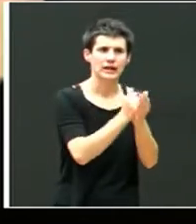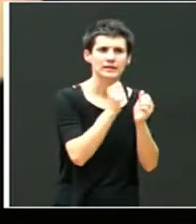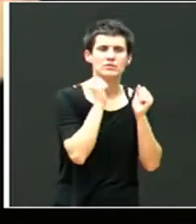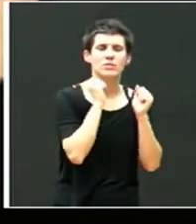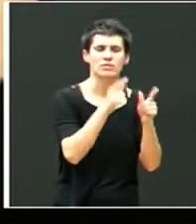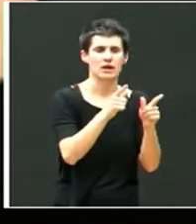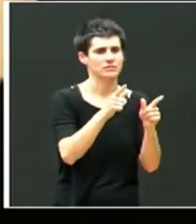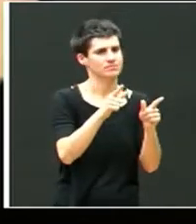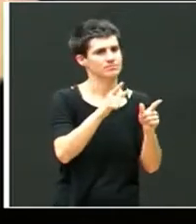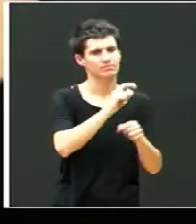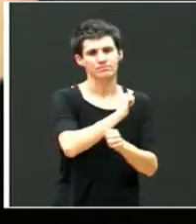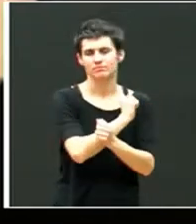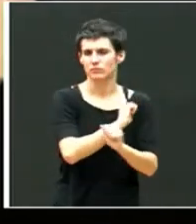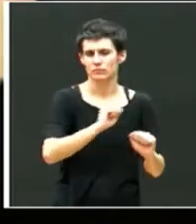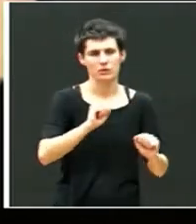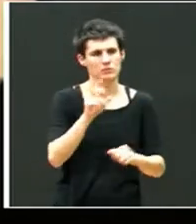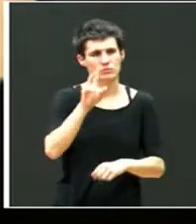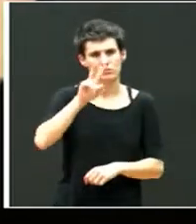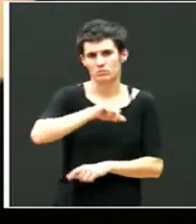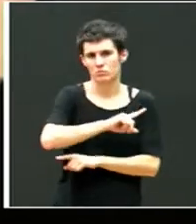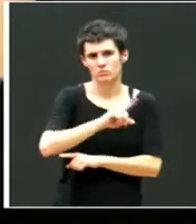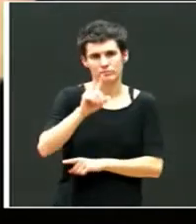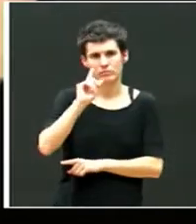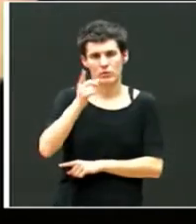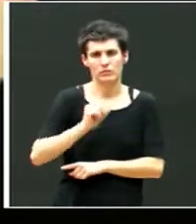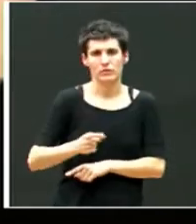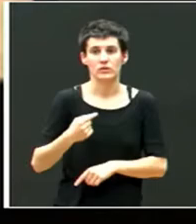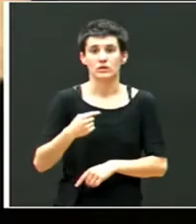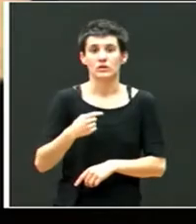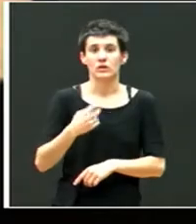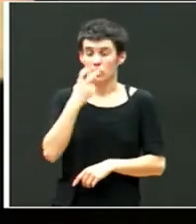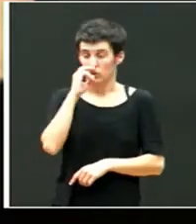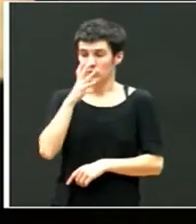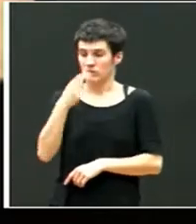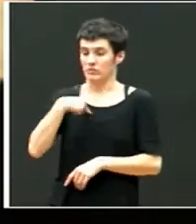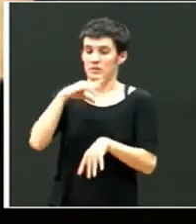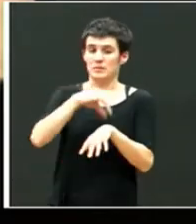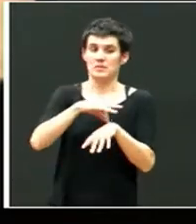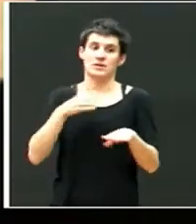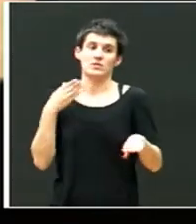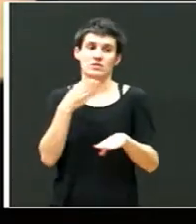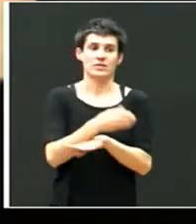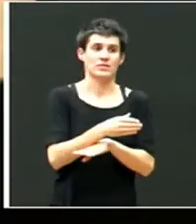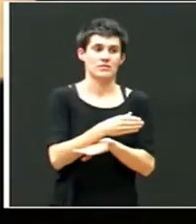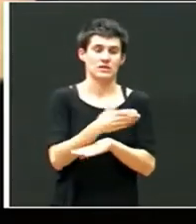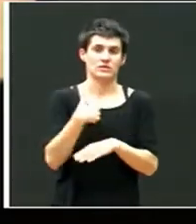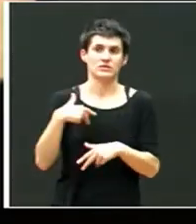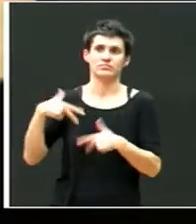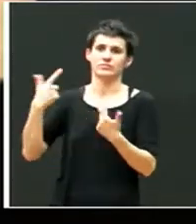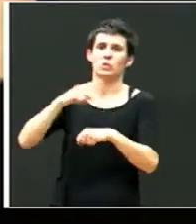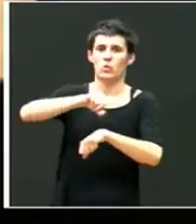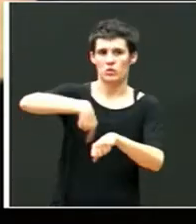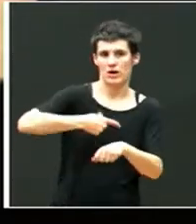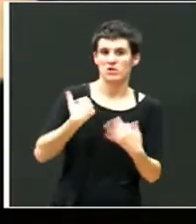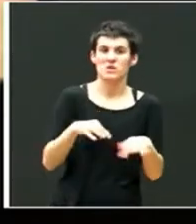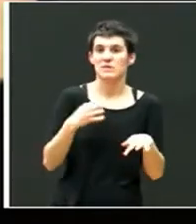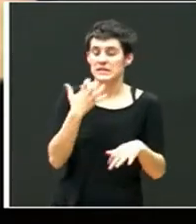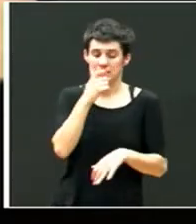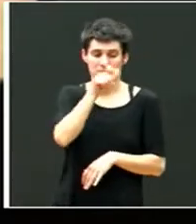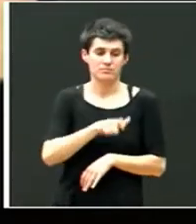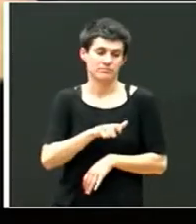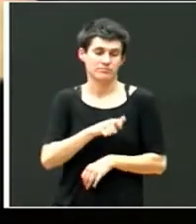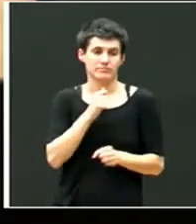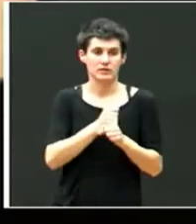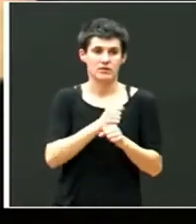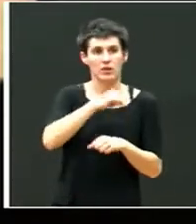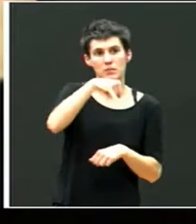habíamos empezado en clase. Yo tenía que ir al médico, era una hora. Normalmente nos cubrimos las bajas entre nosotros, ¿no? Ahora que,